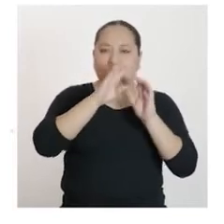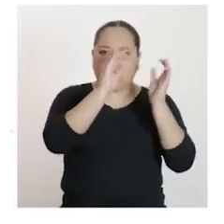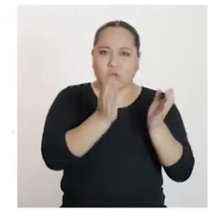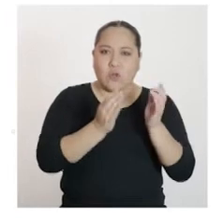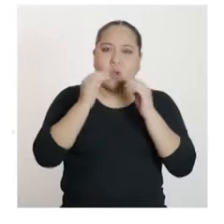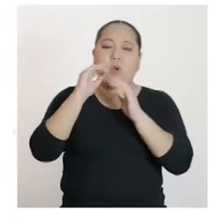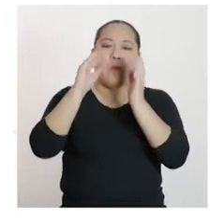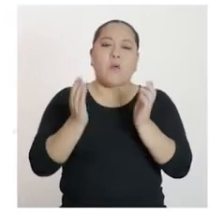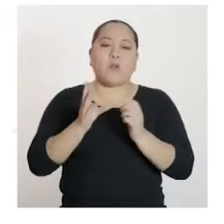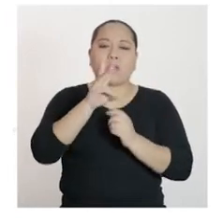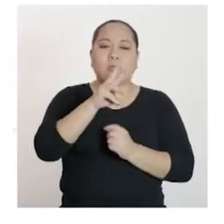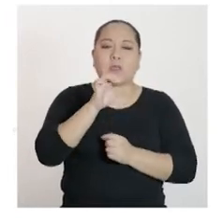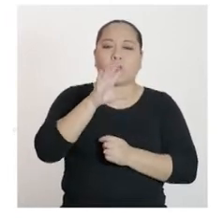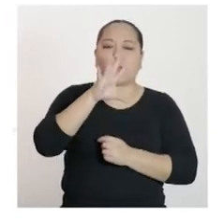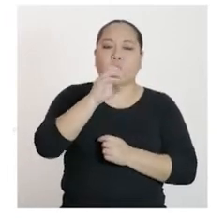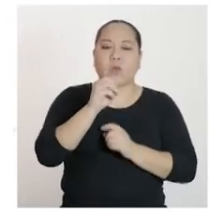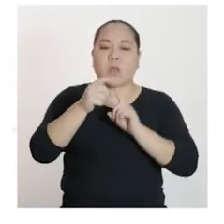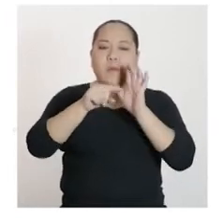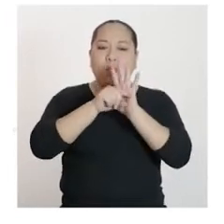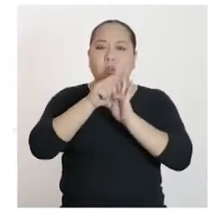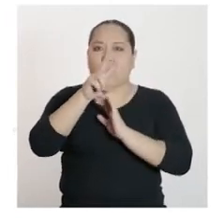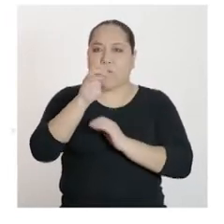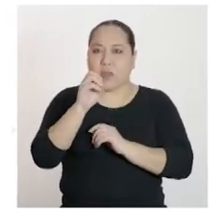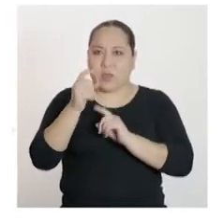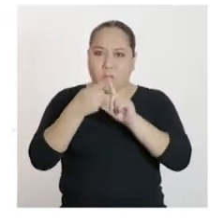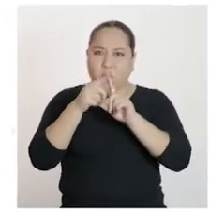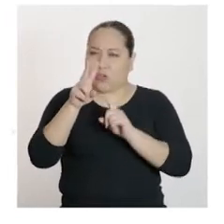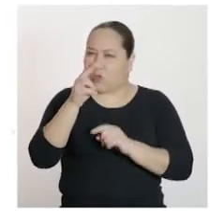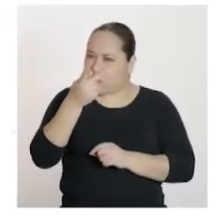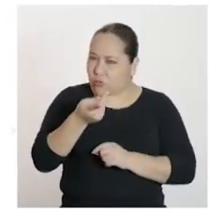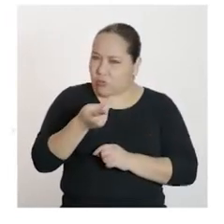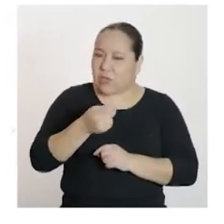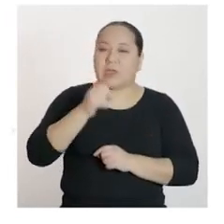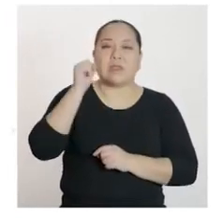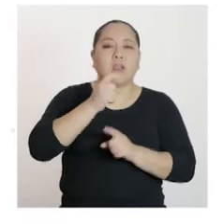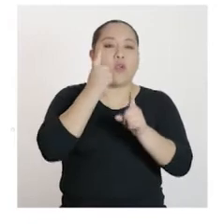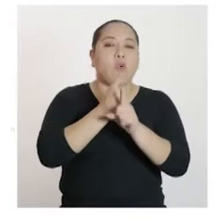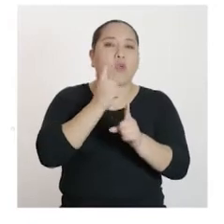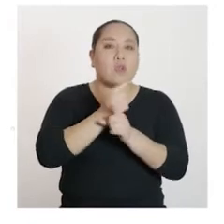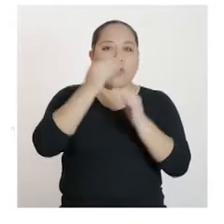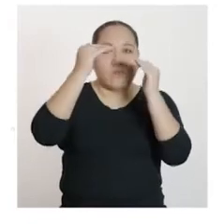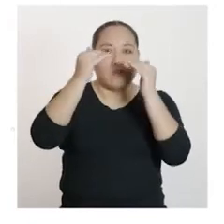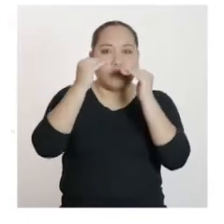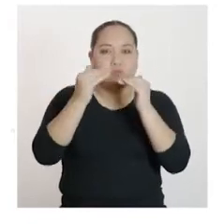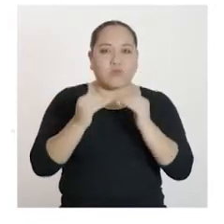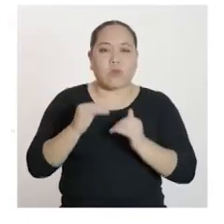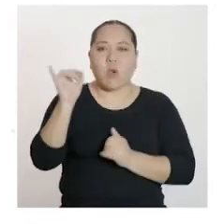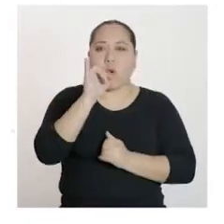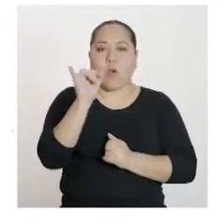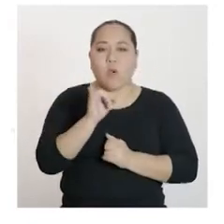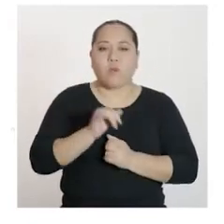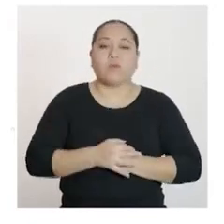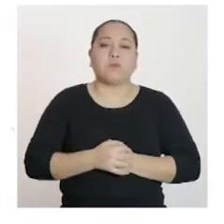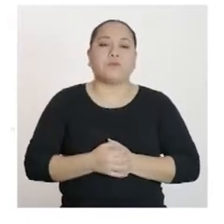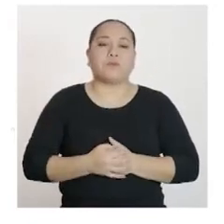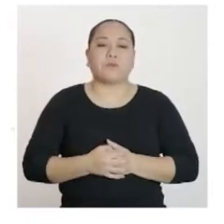650 menos 20 por 2? Es correcto, y así sucesivamente. Entonces,